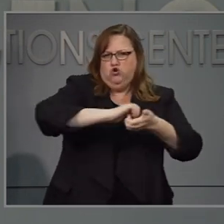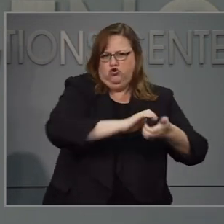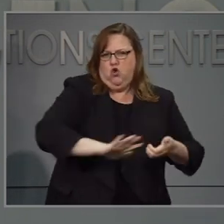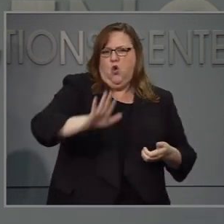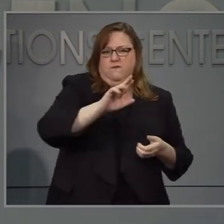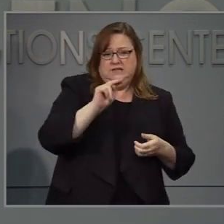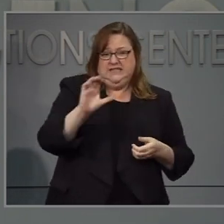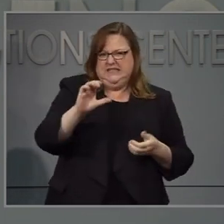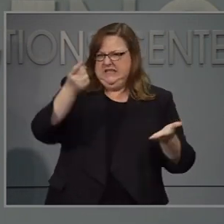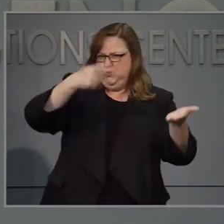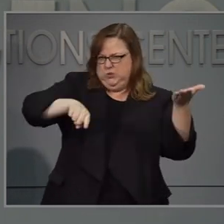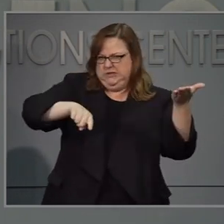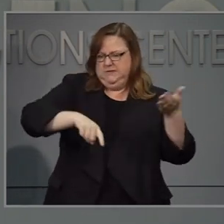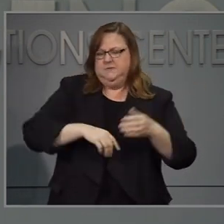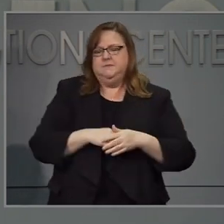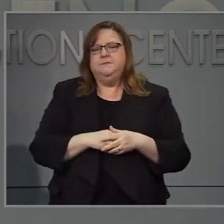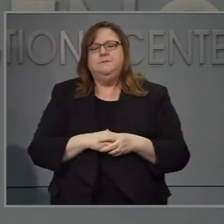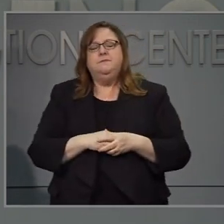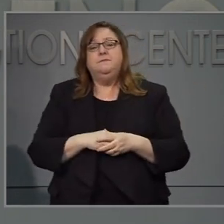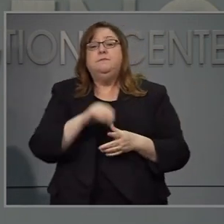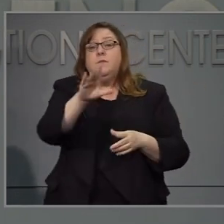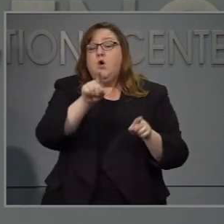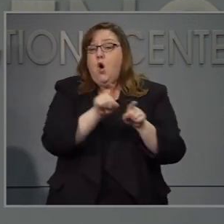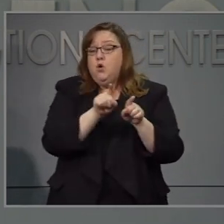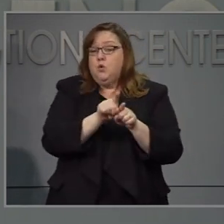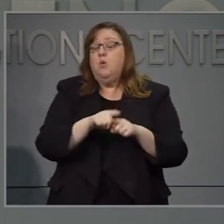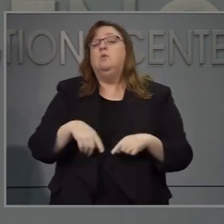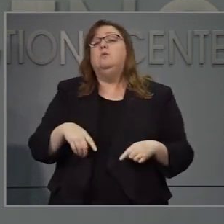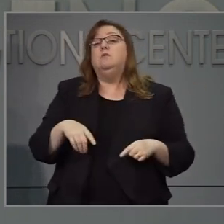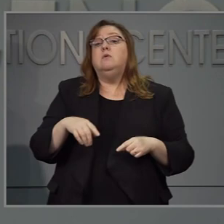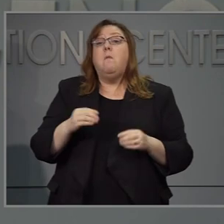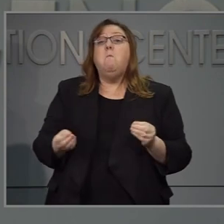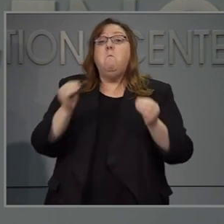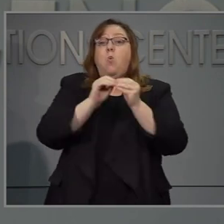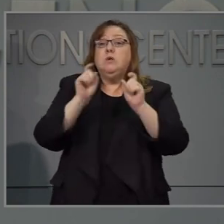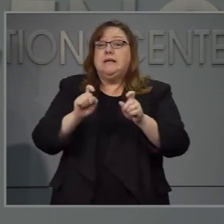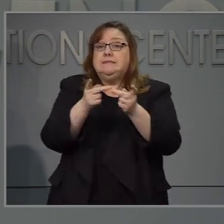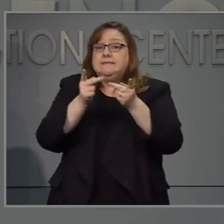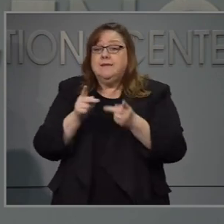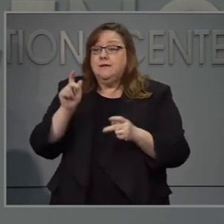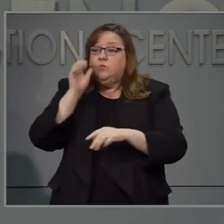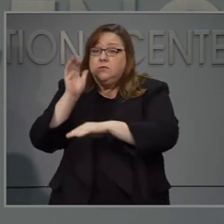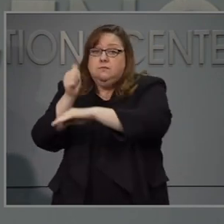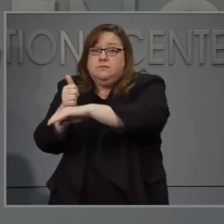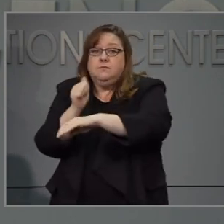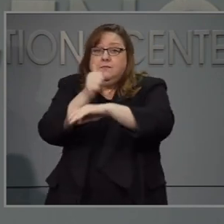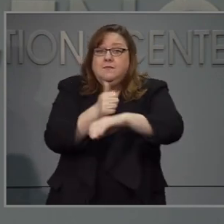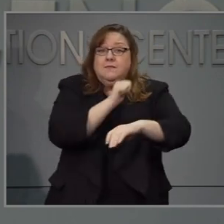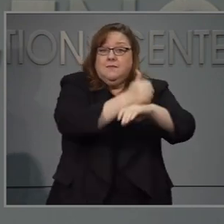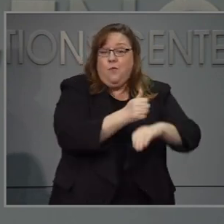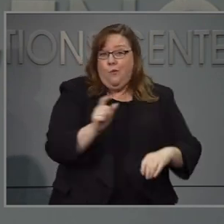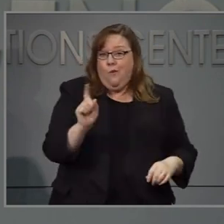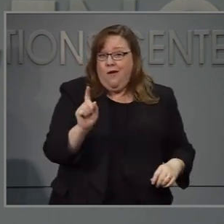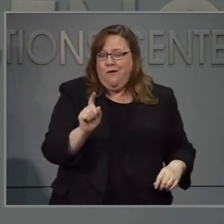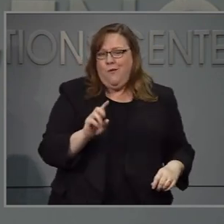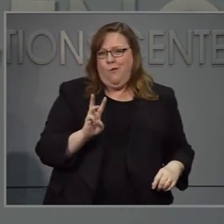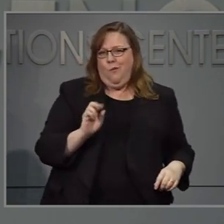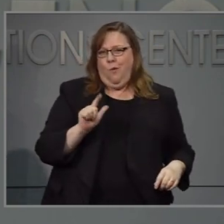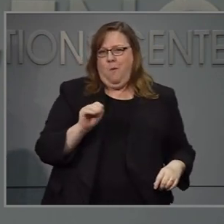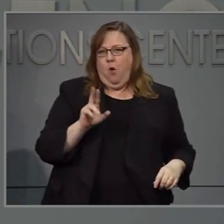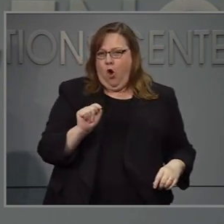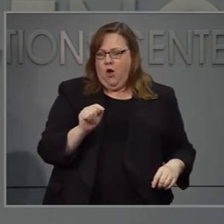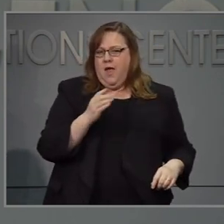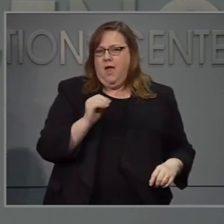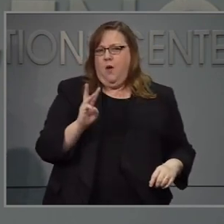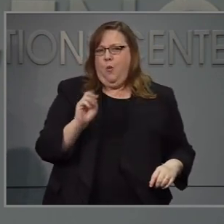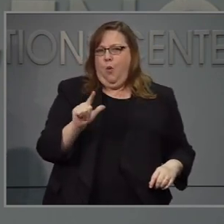noticia. También estamos colaborando con el gobierno federal y con aliados corporativos para crear más sitios de pruebas. Walmart y Walgreens